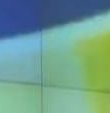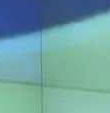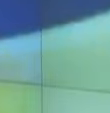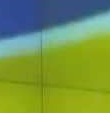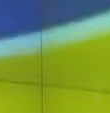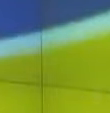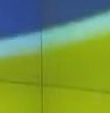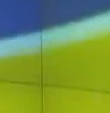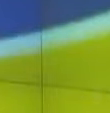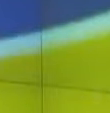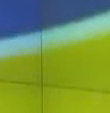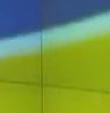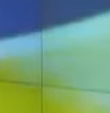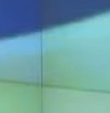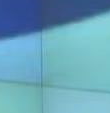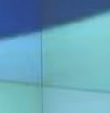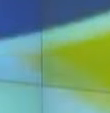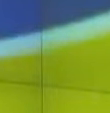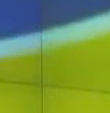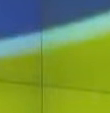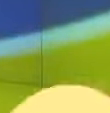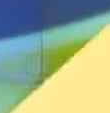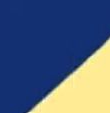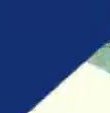Clara, estamos contigo en el Teresa Carreño. Cuéntanos.